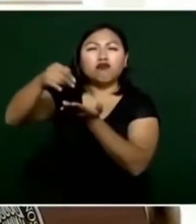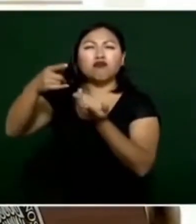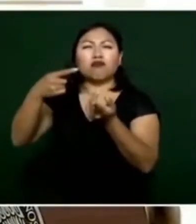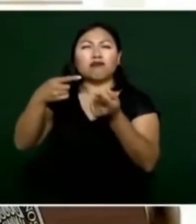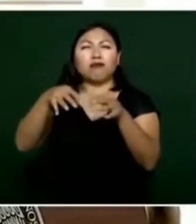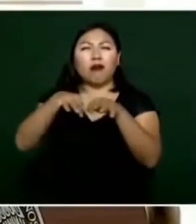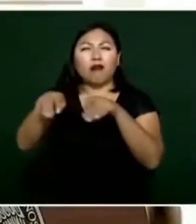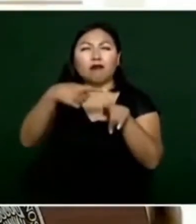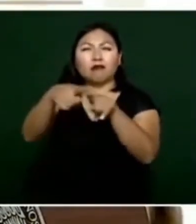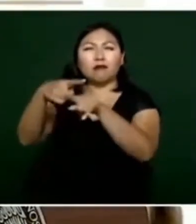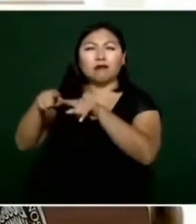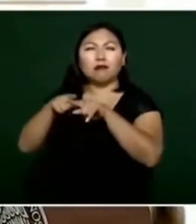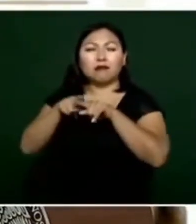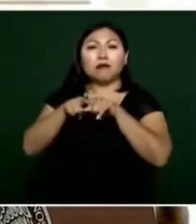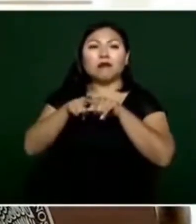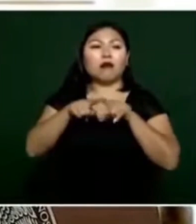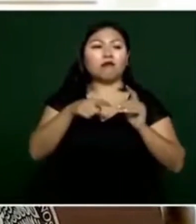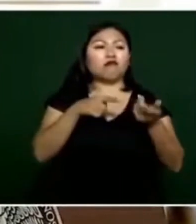el valle